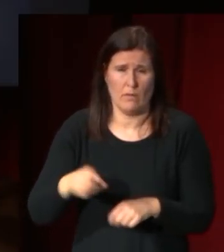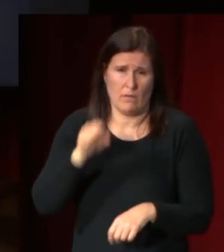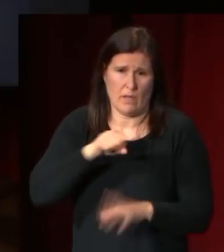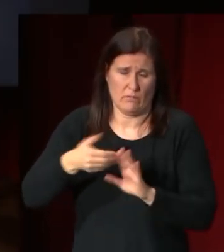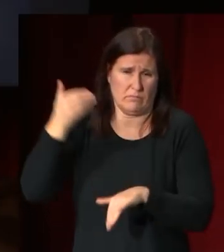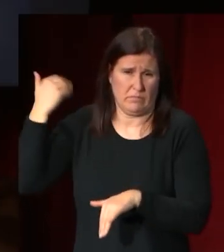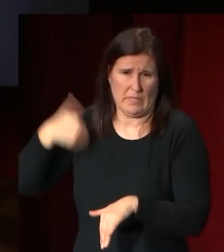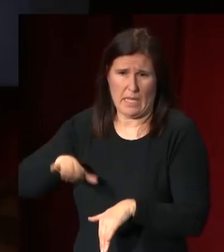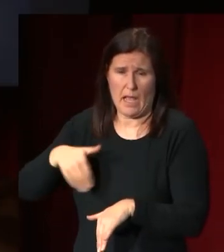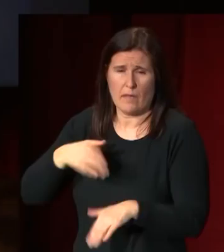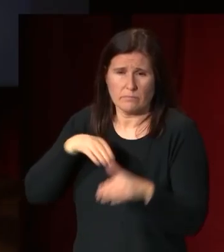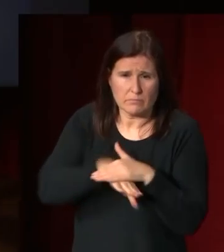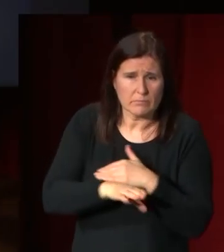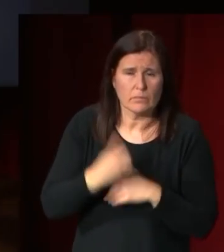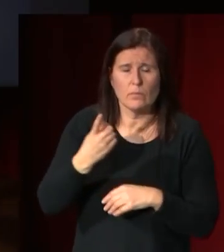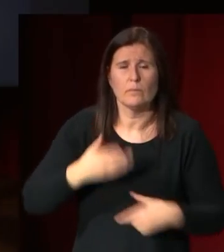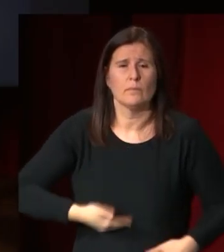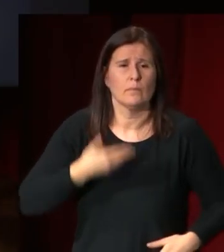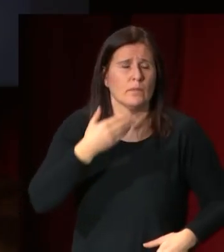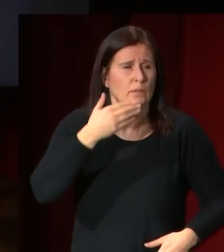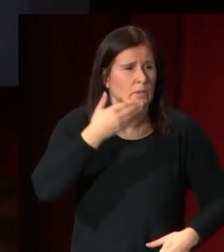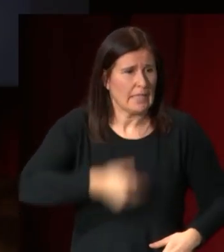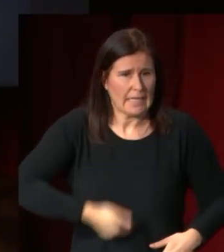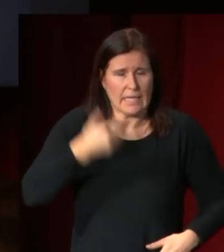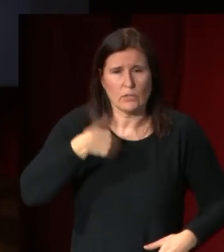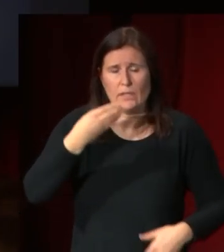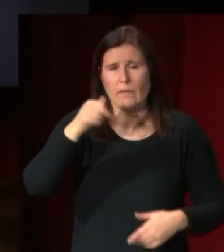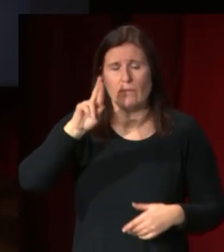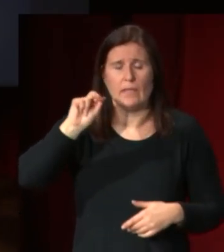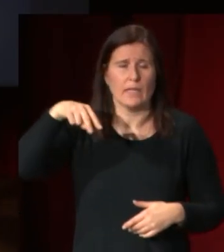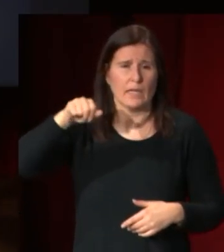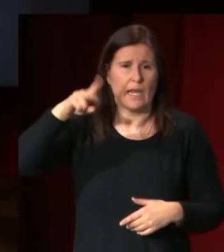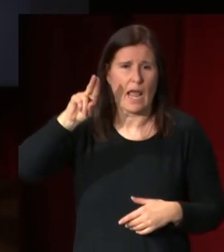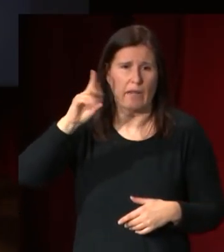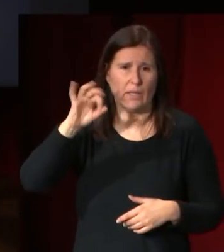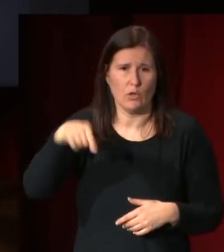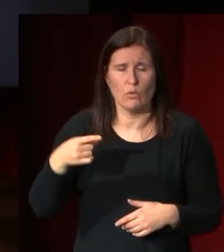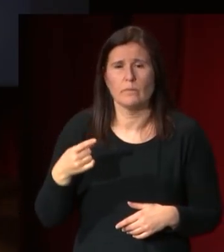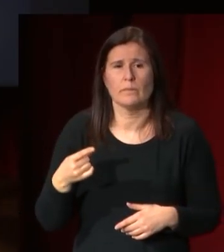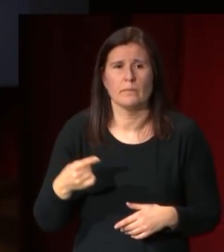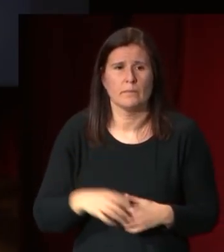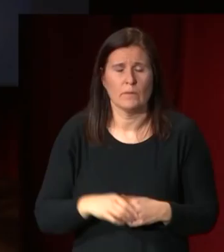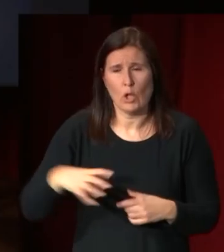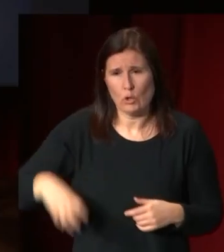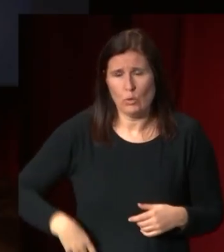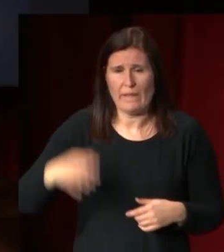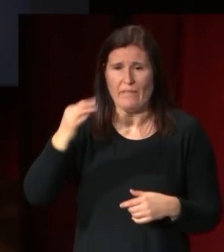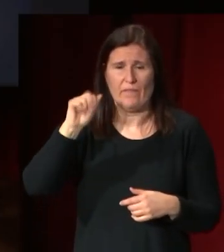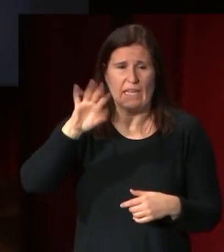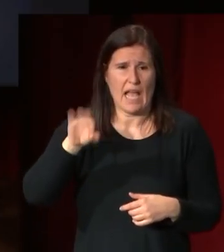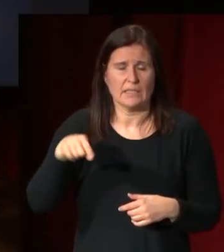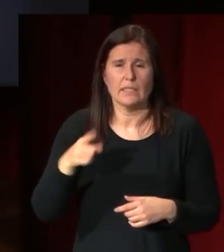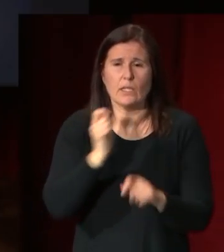depositado un retrato de Bernardino Fernández de Velasco del decimocuarto duque de Frías que es una obra que